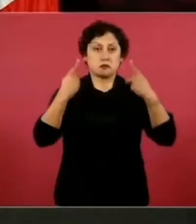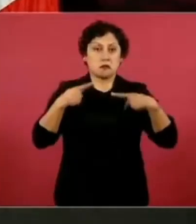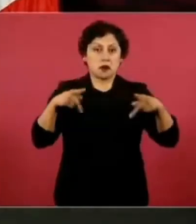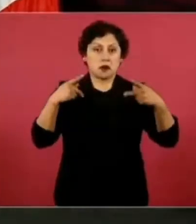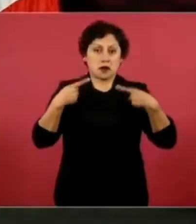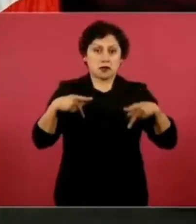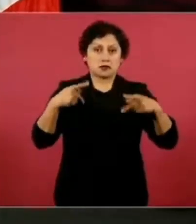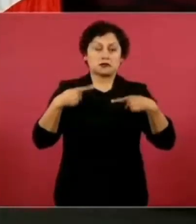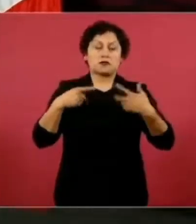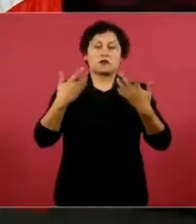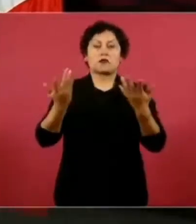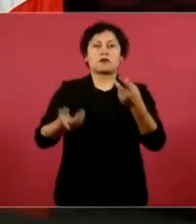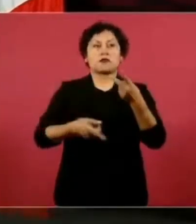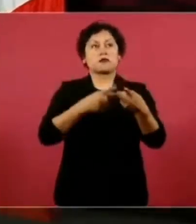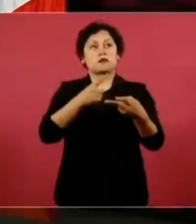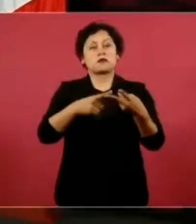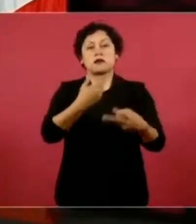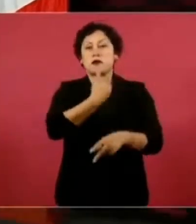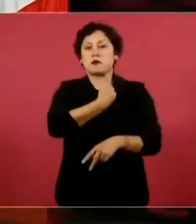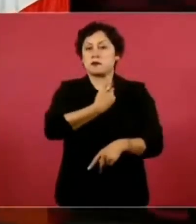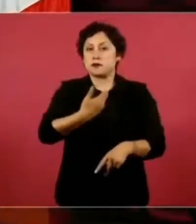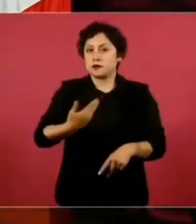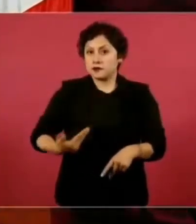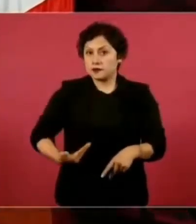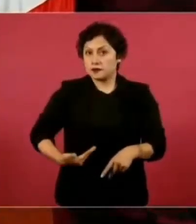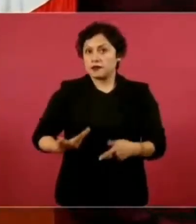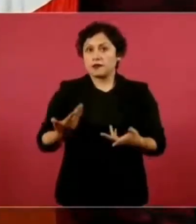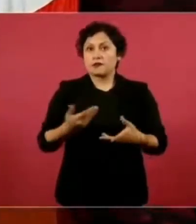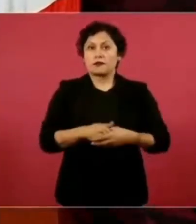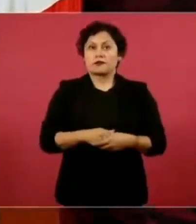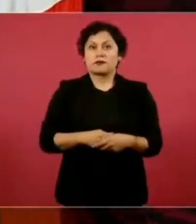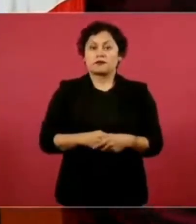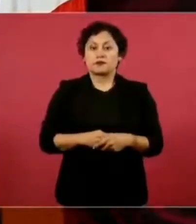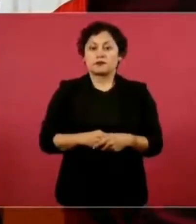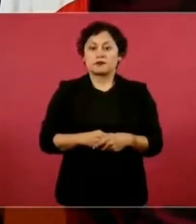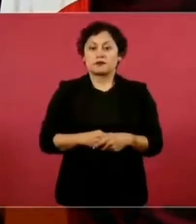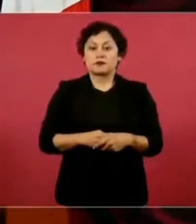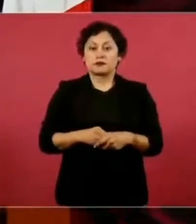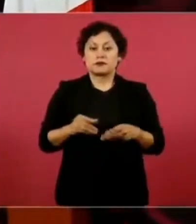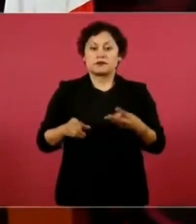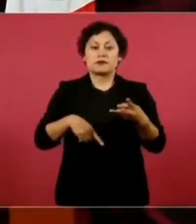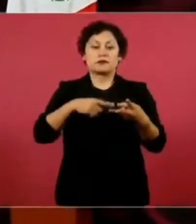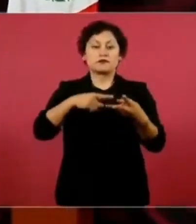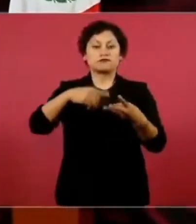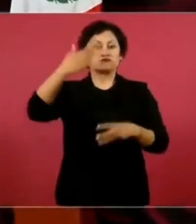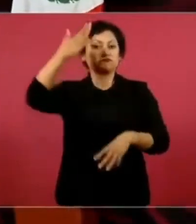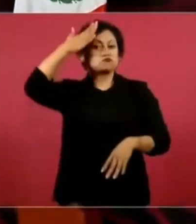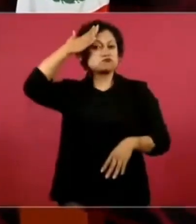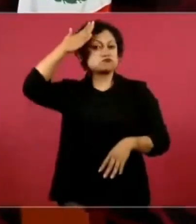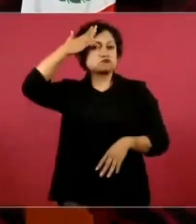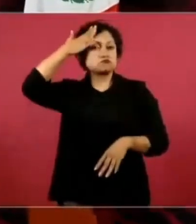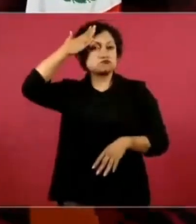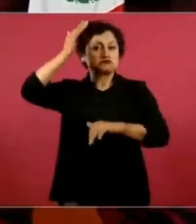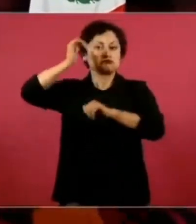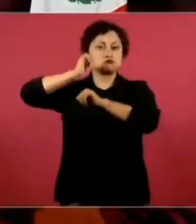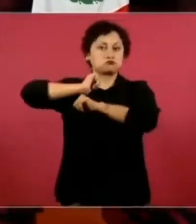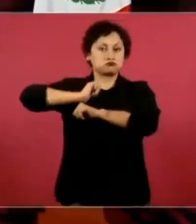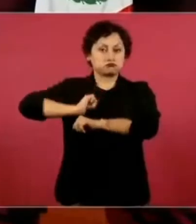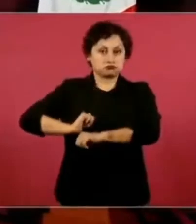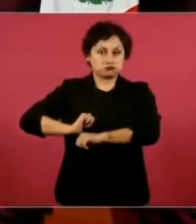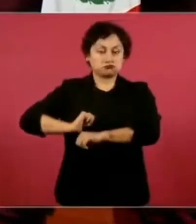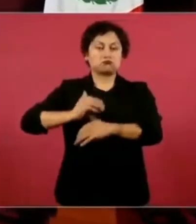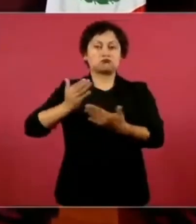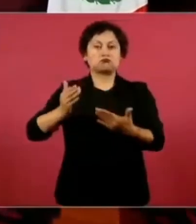presidente, dirigente de